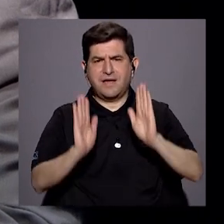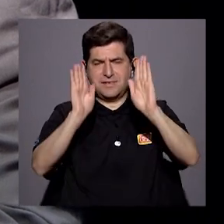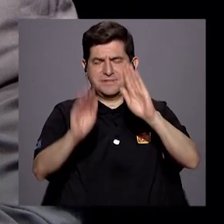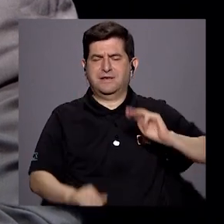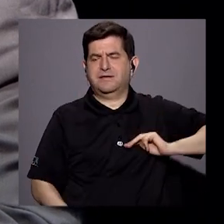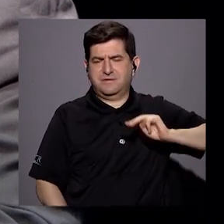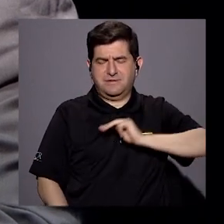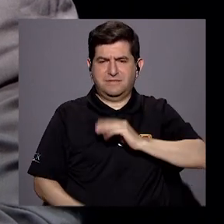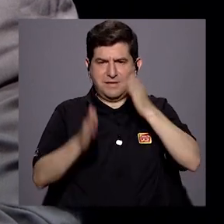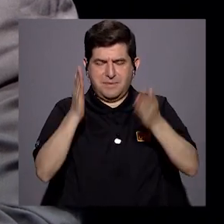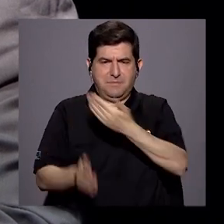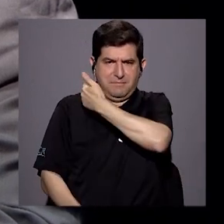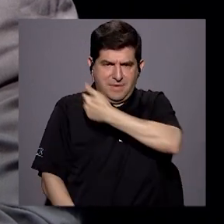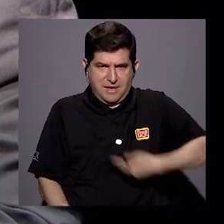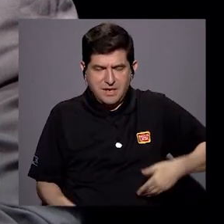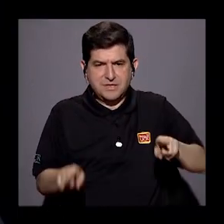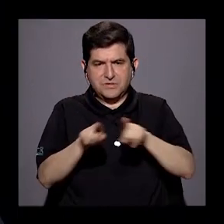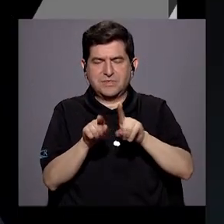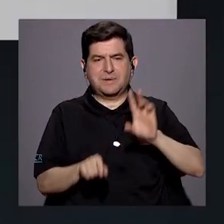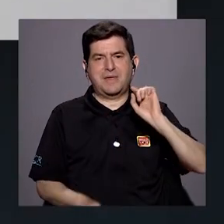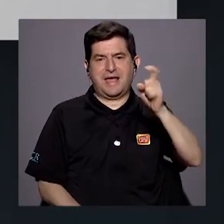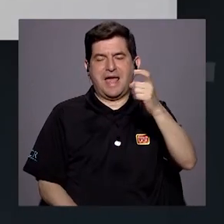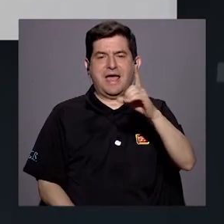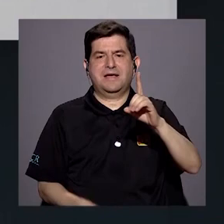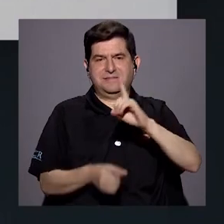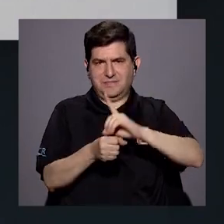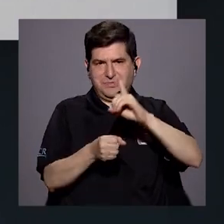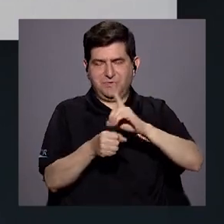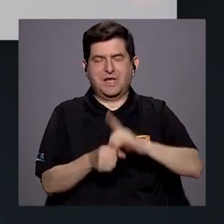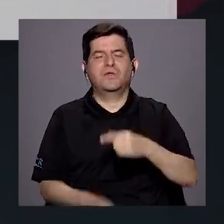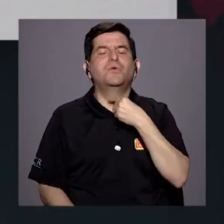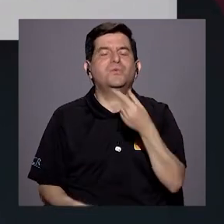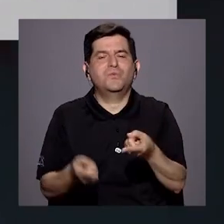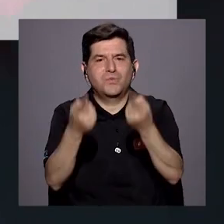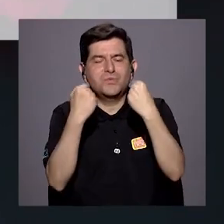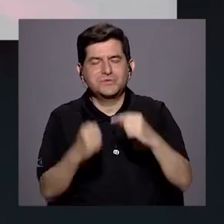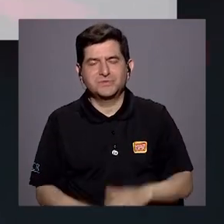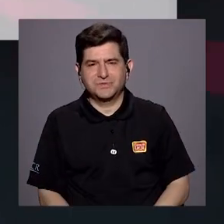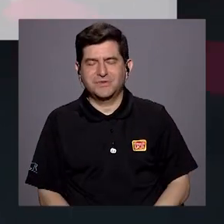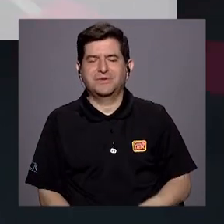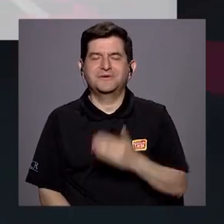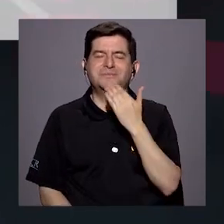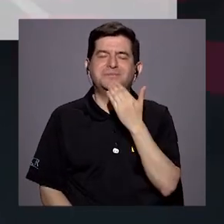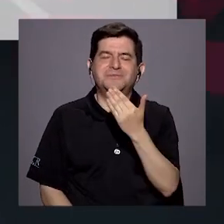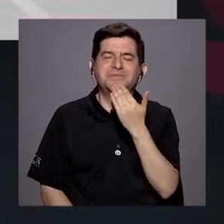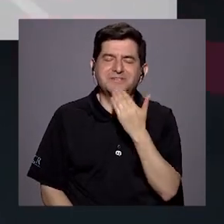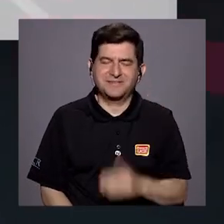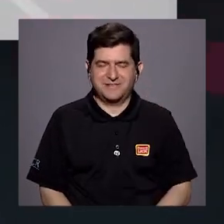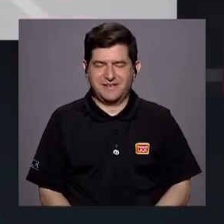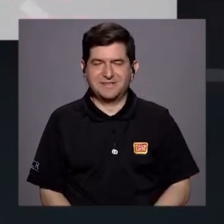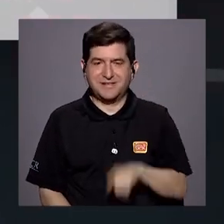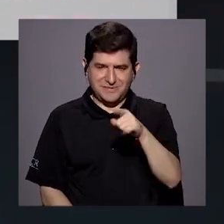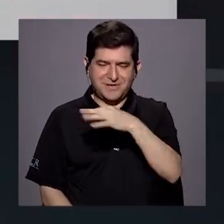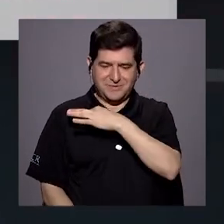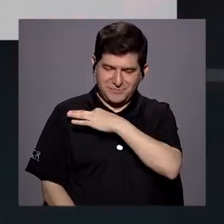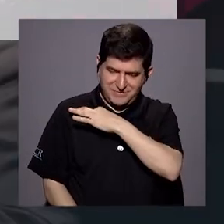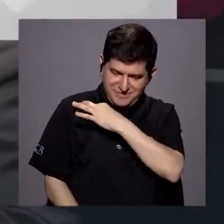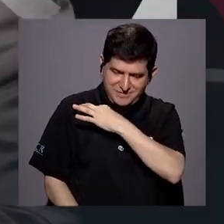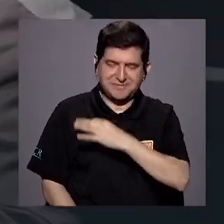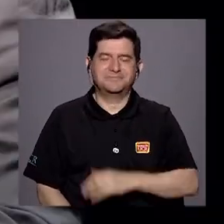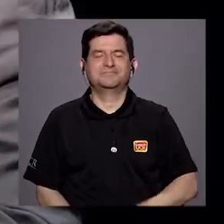ministro de la presidencia y también exdiputado. Un gusto tenerlo con nosotros. ¿Qué tal, don Rolando? Muchas gracias, muy agradecido por su invitación.